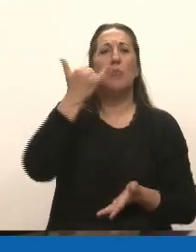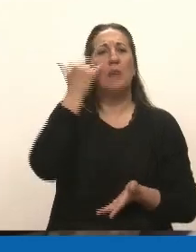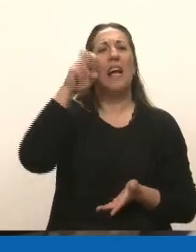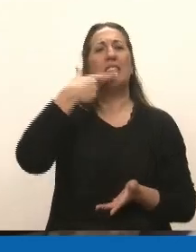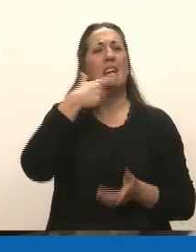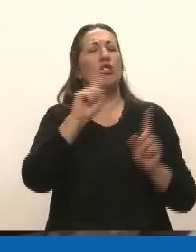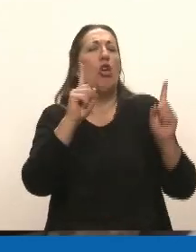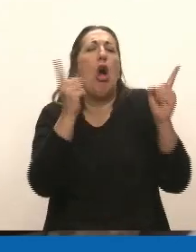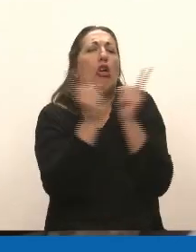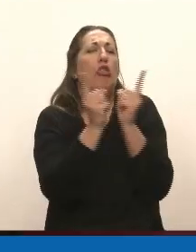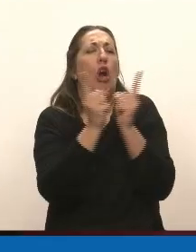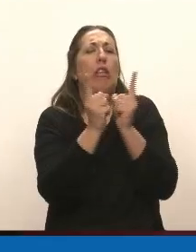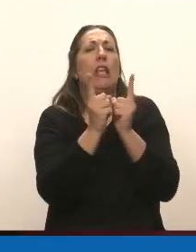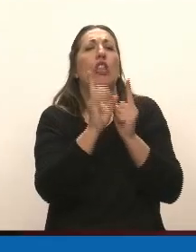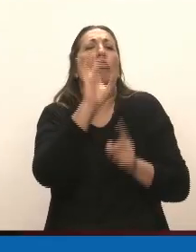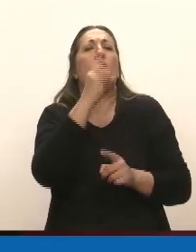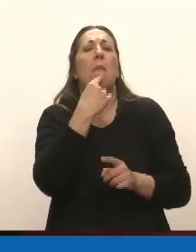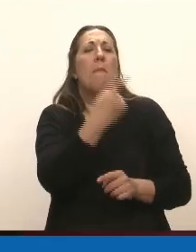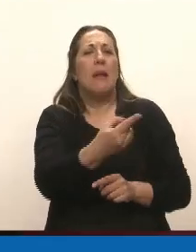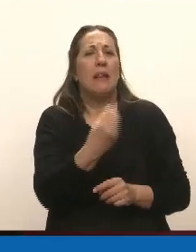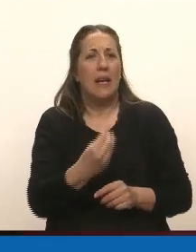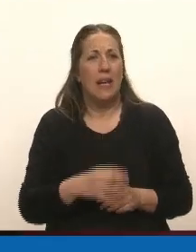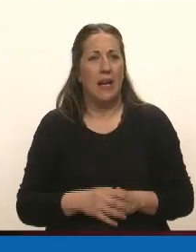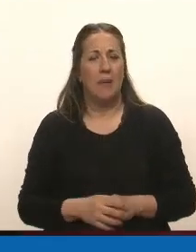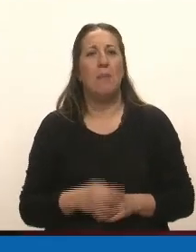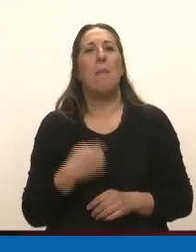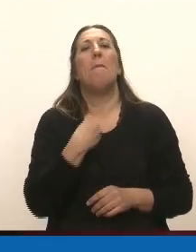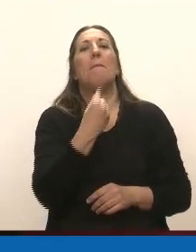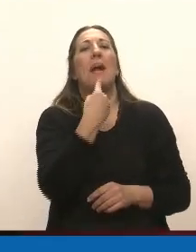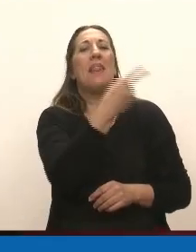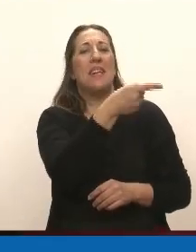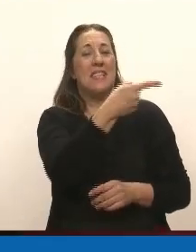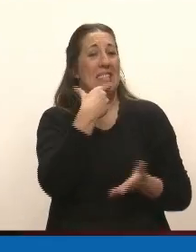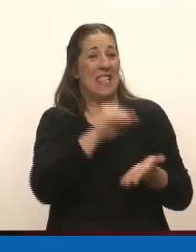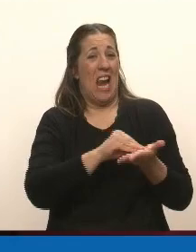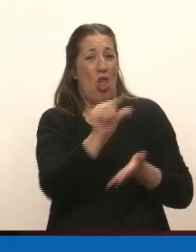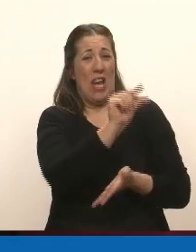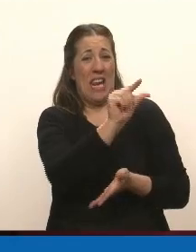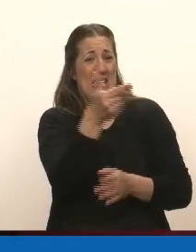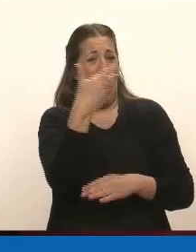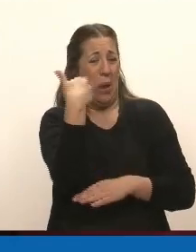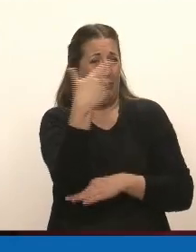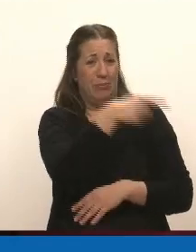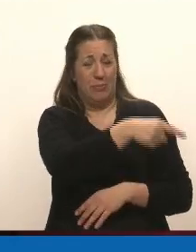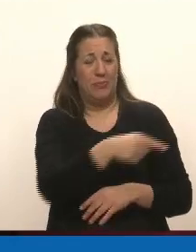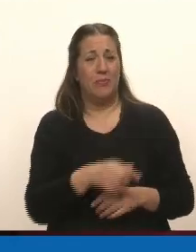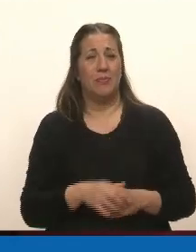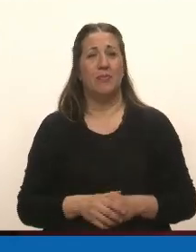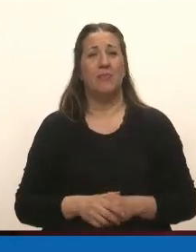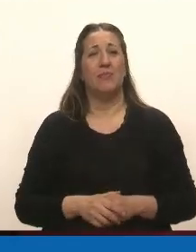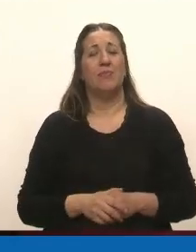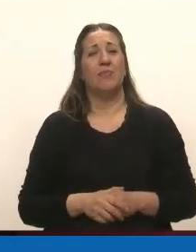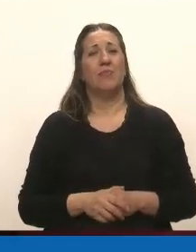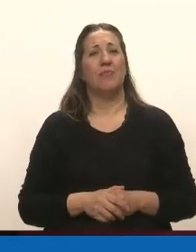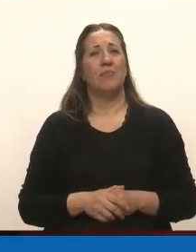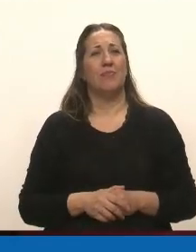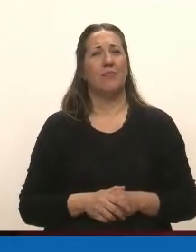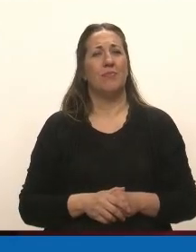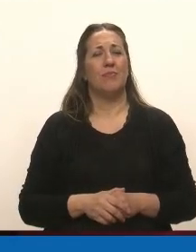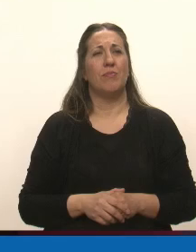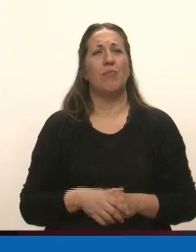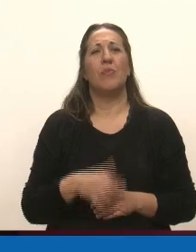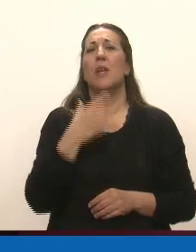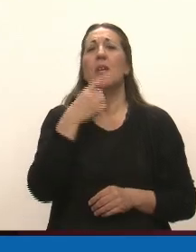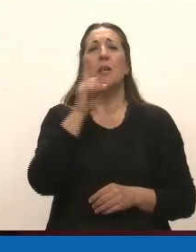Nada más que para decirle al senador preopinante, es la primera vez que me entero de esto,